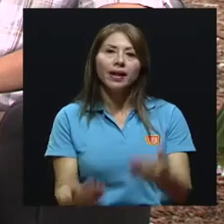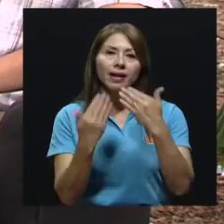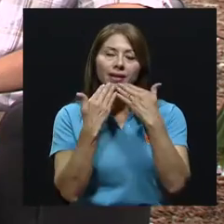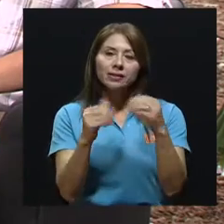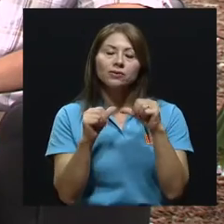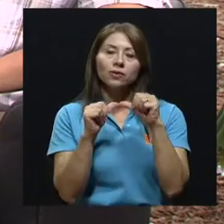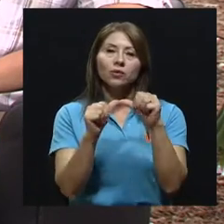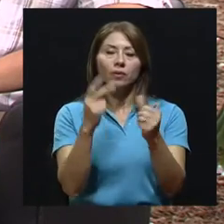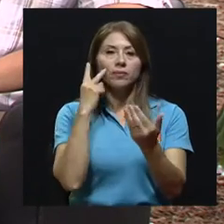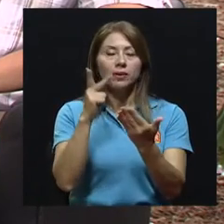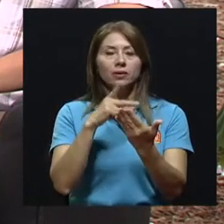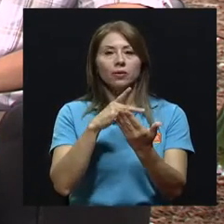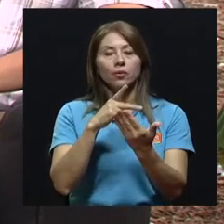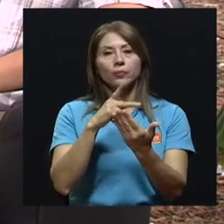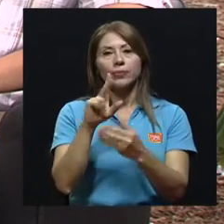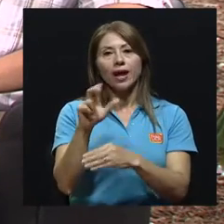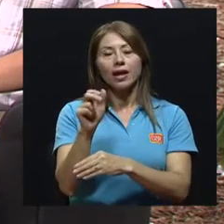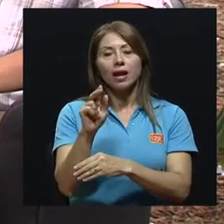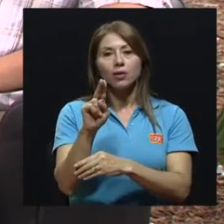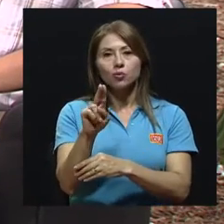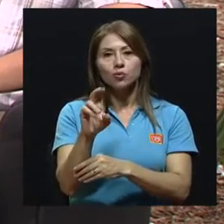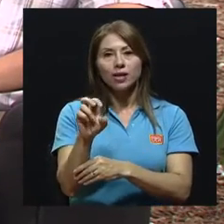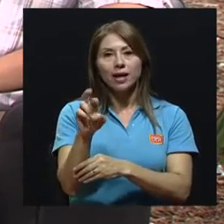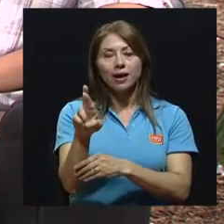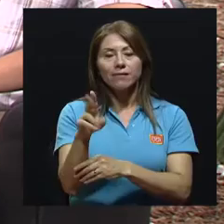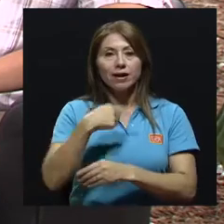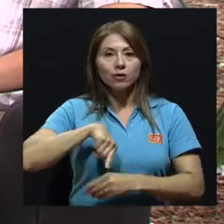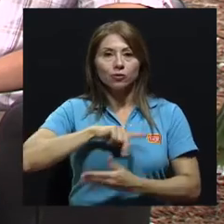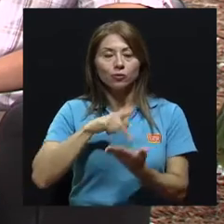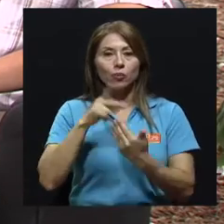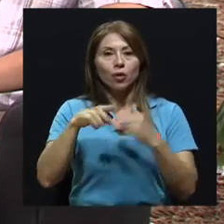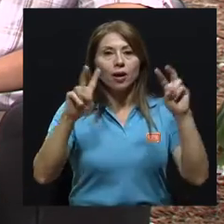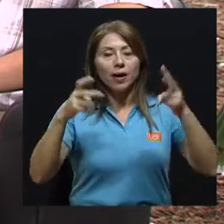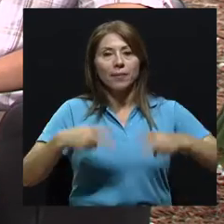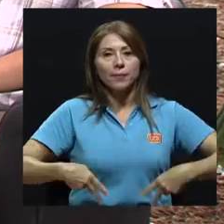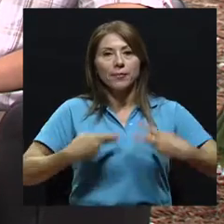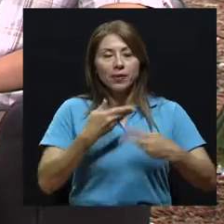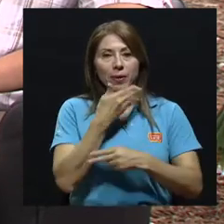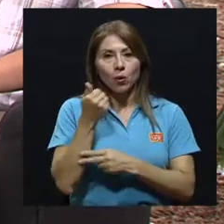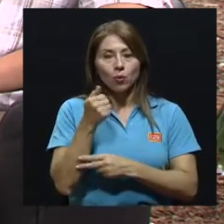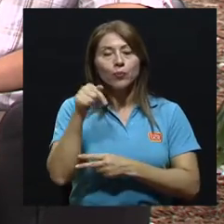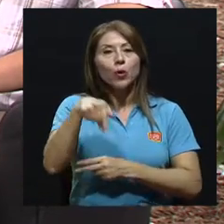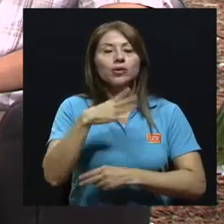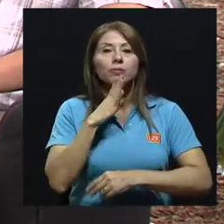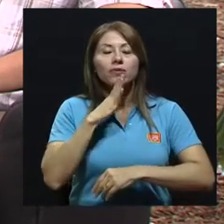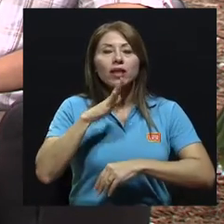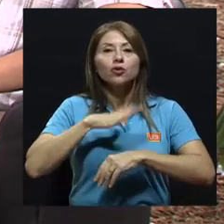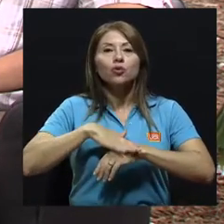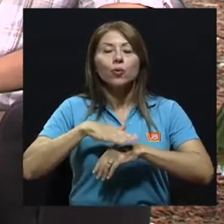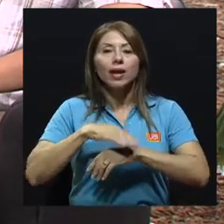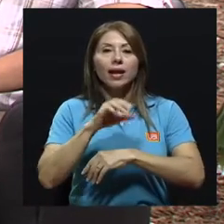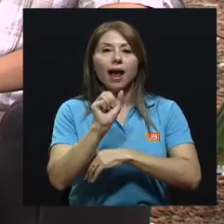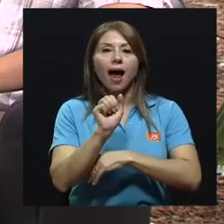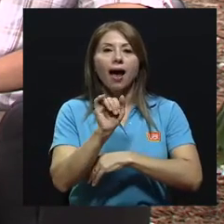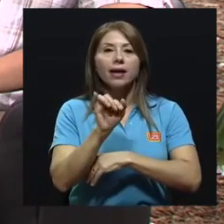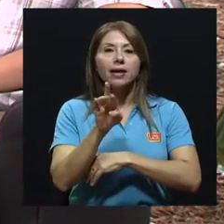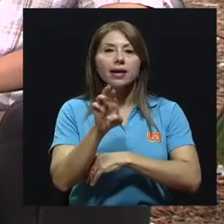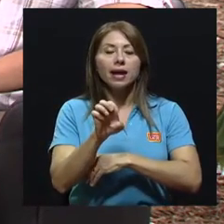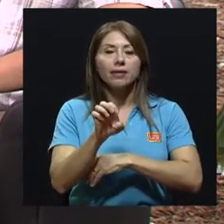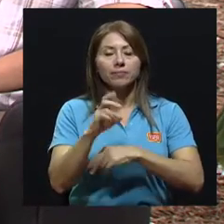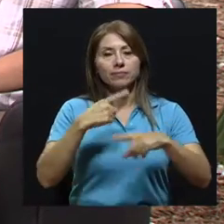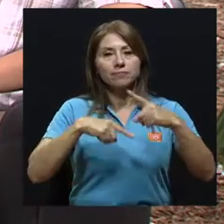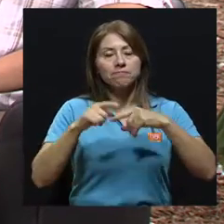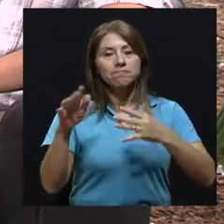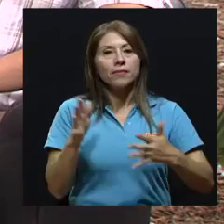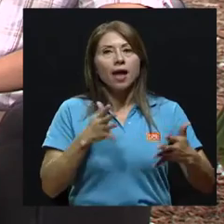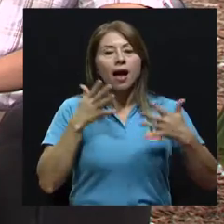Gracias por continuar en sintonía de su canal UCR, somos Vivir Mejor y estamos conversando este día sobre el aire, la importancia de